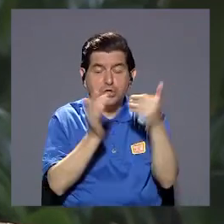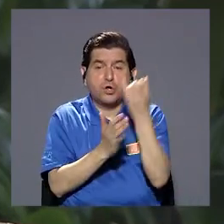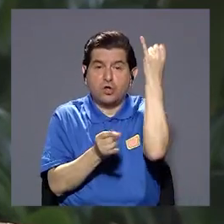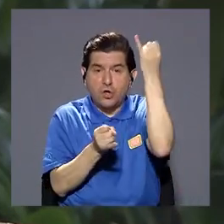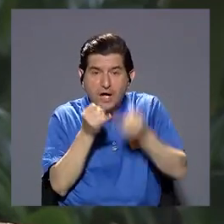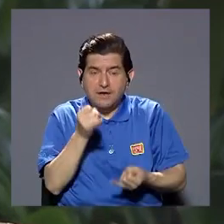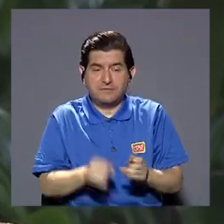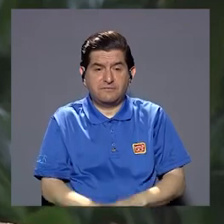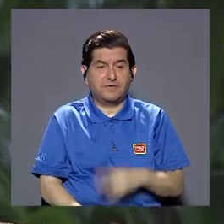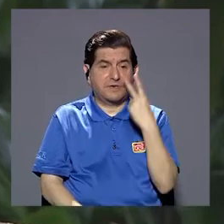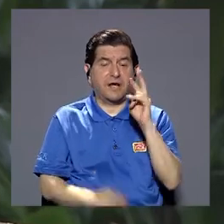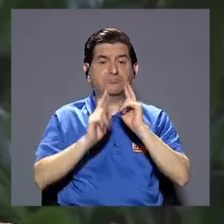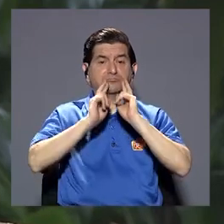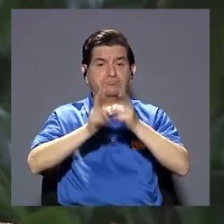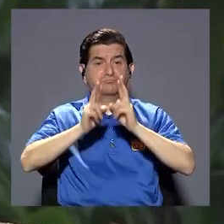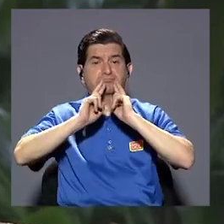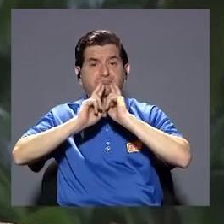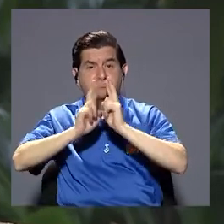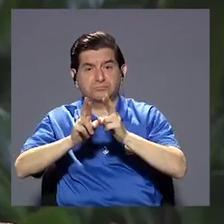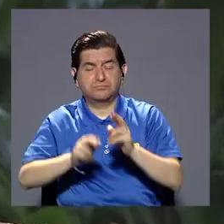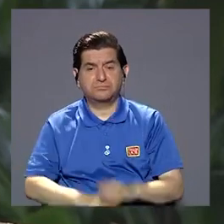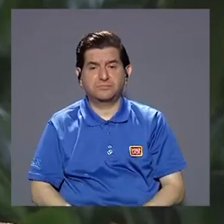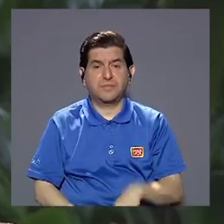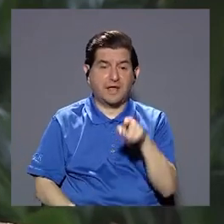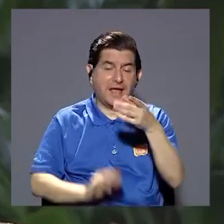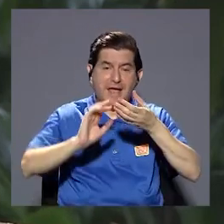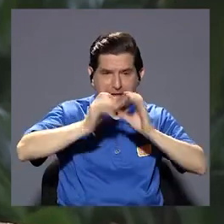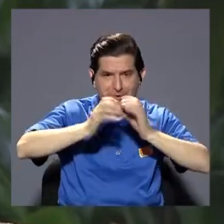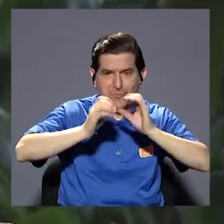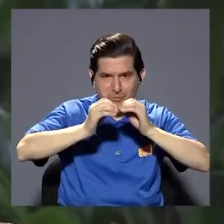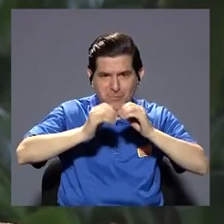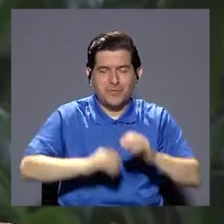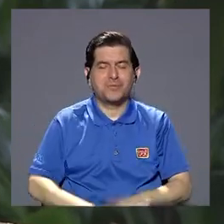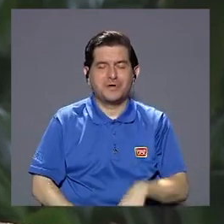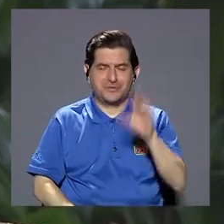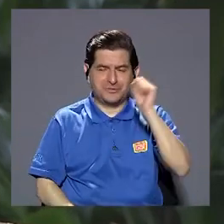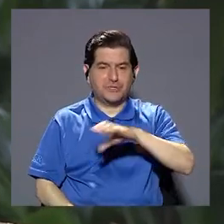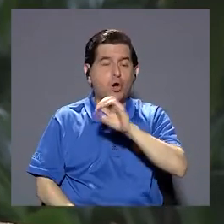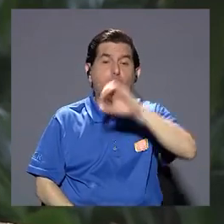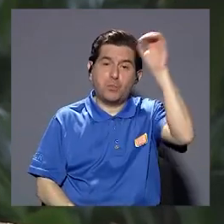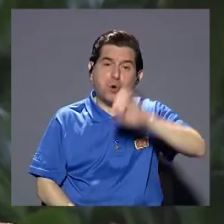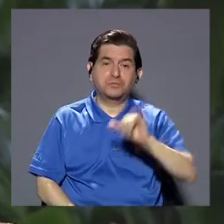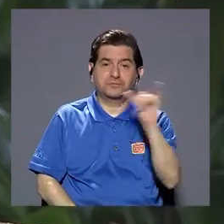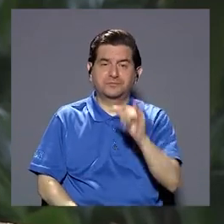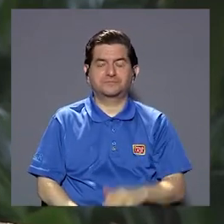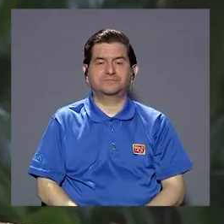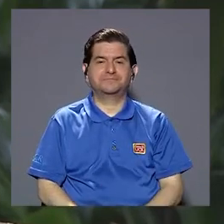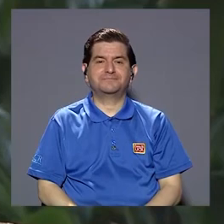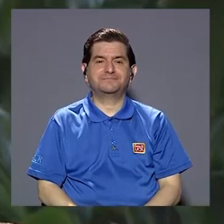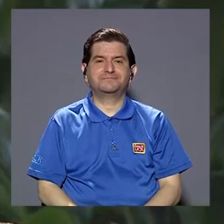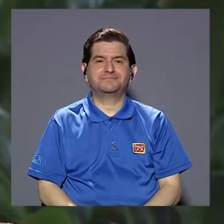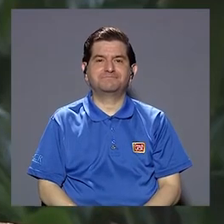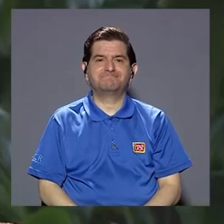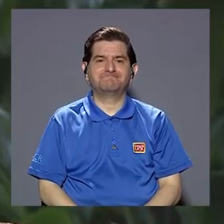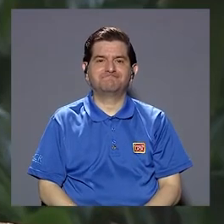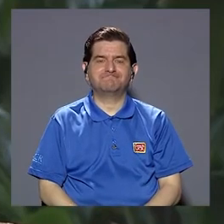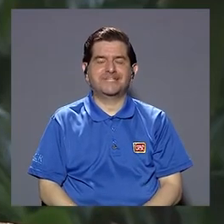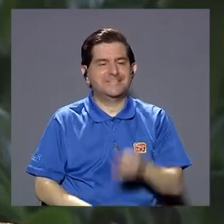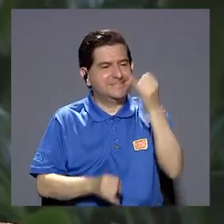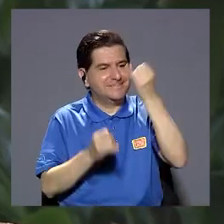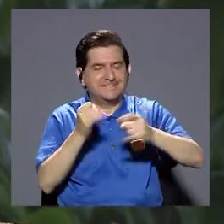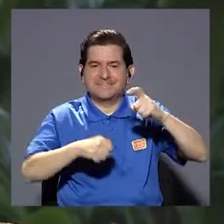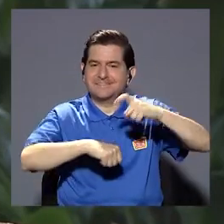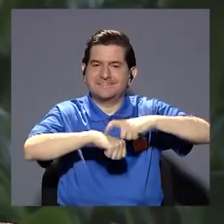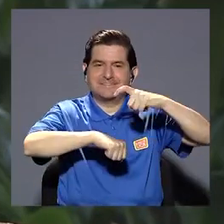trabajo social si es necesario ¿verdad? cuando son tal vez muchachas muy jóvenes o así y todo esto pues al final uno va viendo los resultados